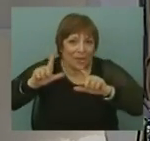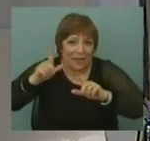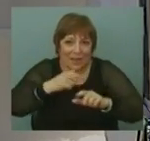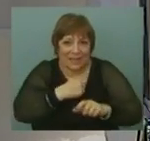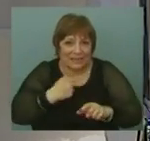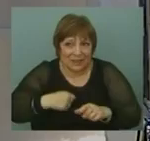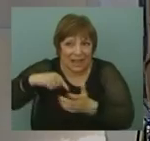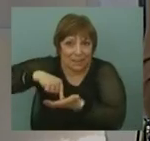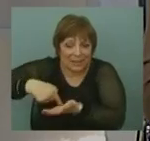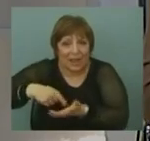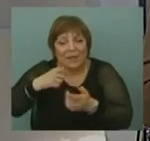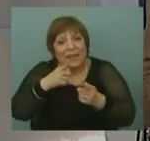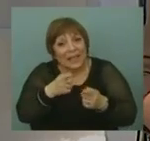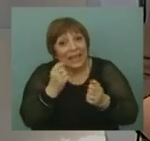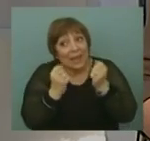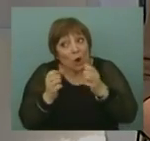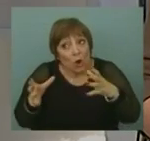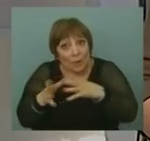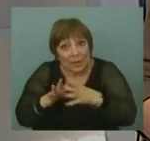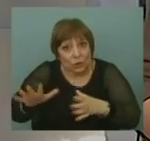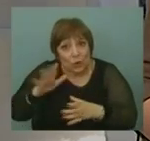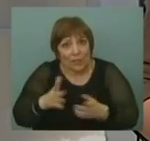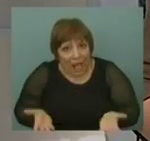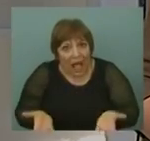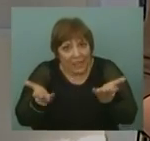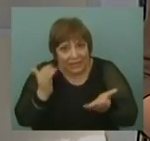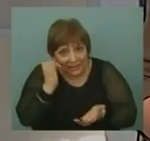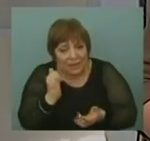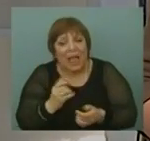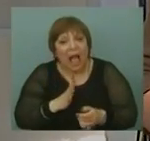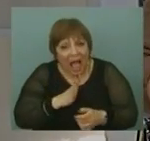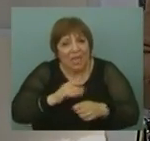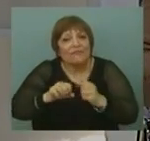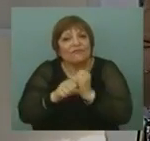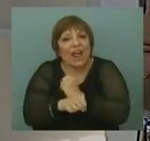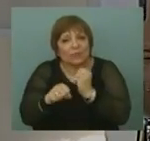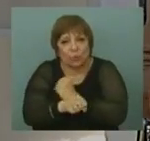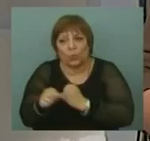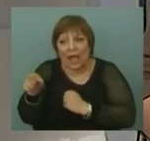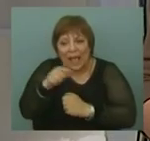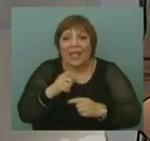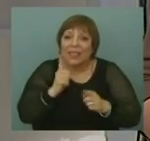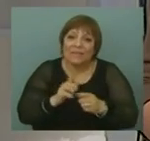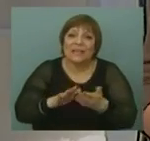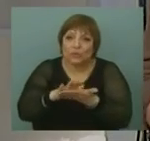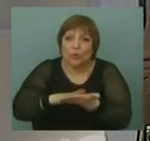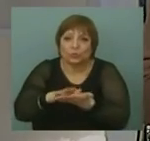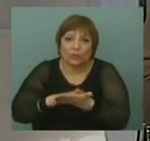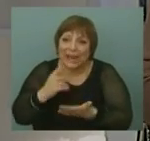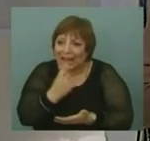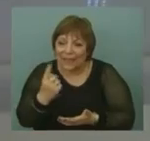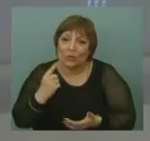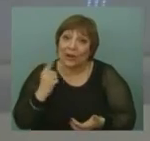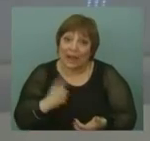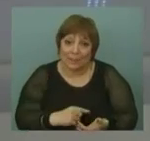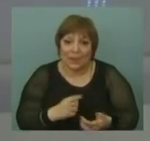pero nos recuerda entonces que esa economía tan pujante tiene algunas fracturas dentro de casa que tiene que ir subsanando lo más rápidamente posible.